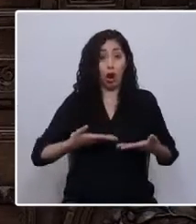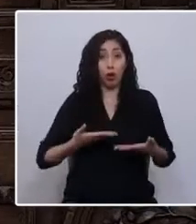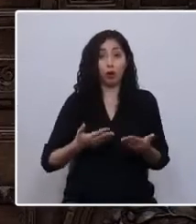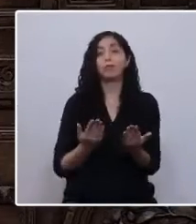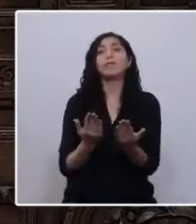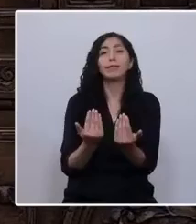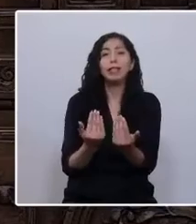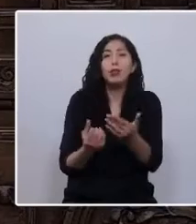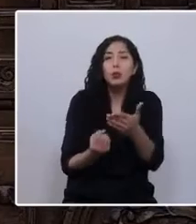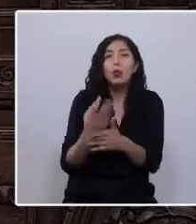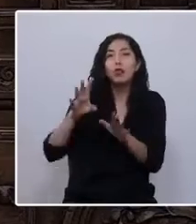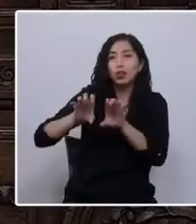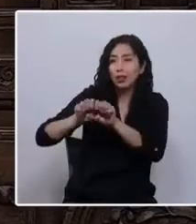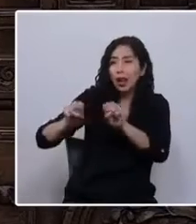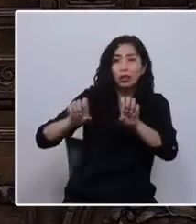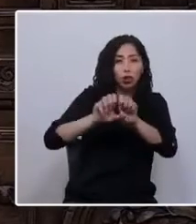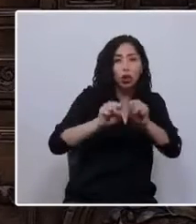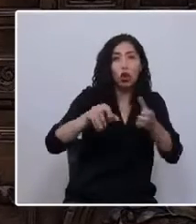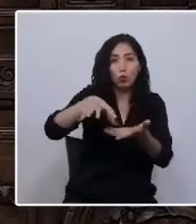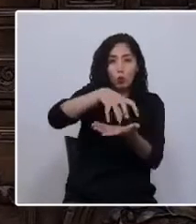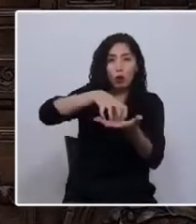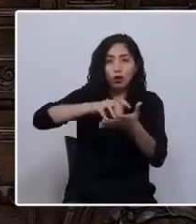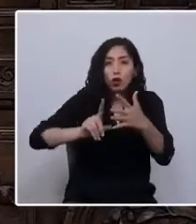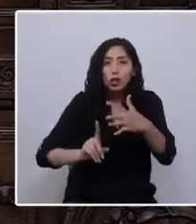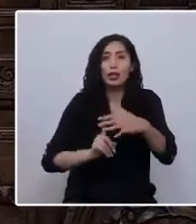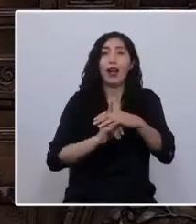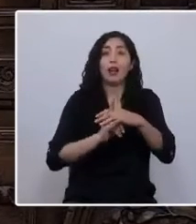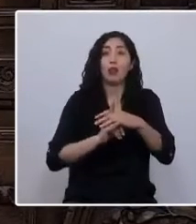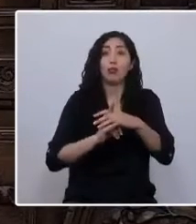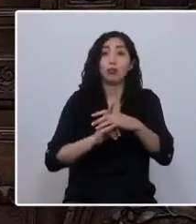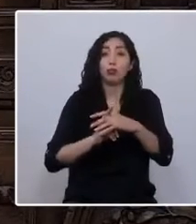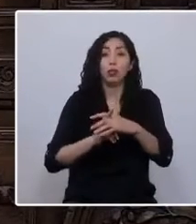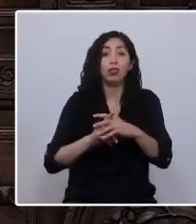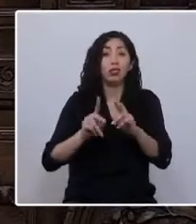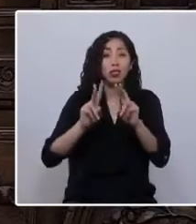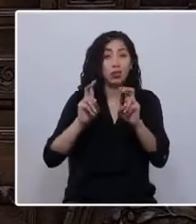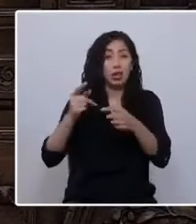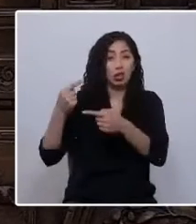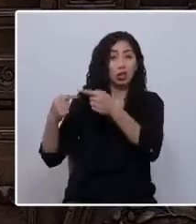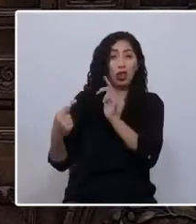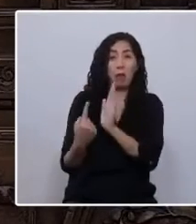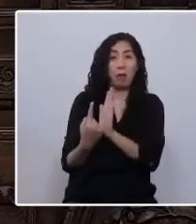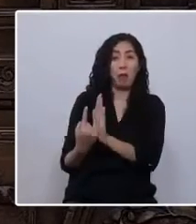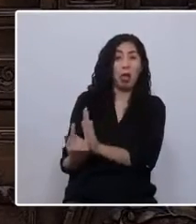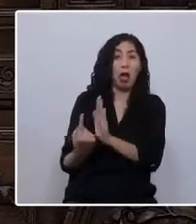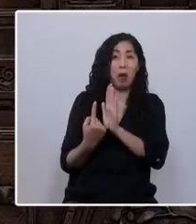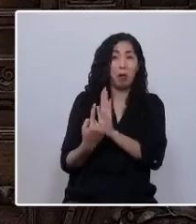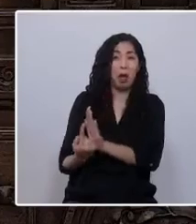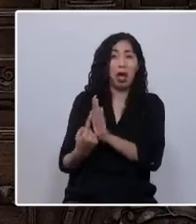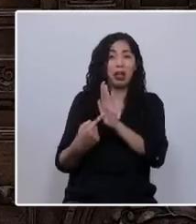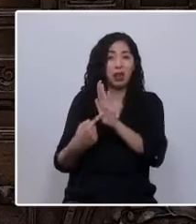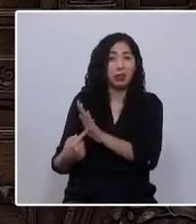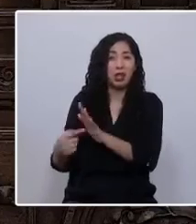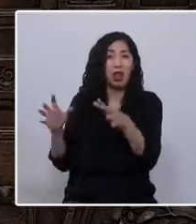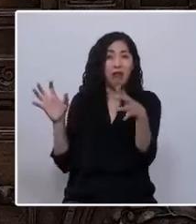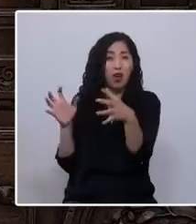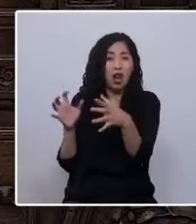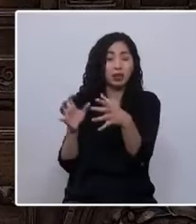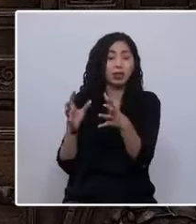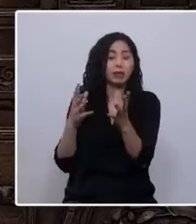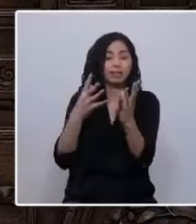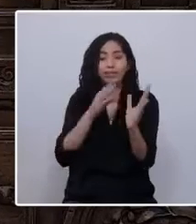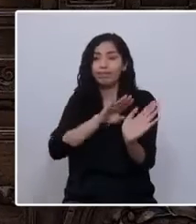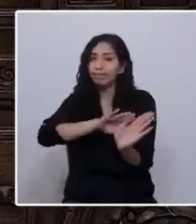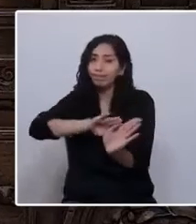nuevo trato con nuestras primeras naciones, donde dejemos atrás una historia de despojo, negación, discriminación y violencia, donde